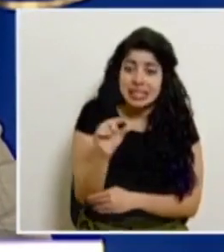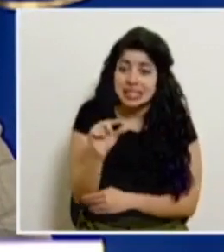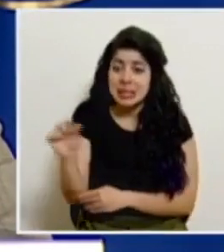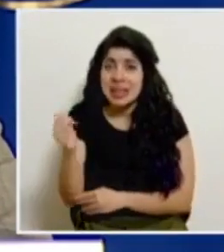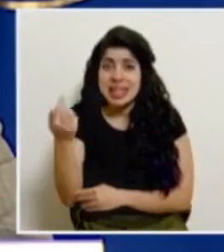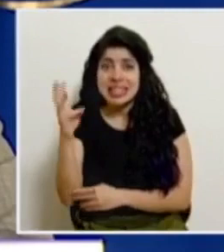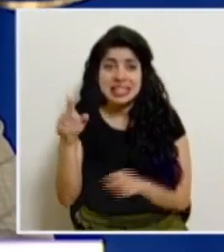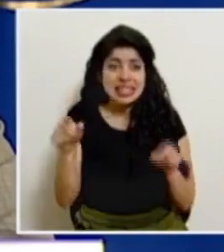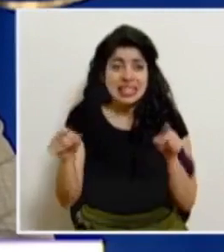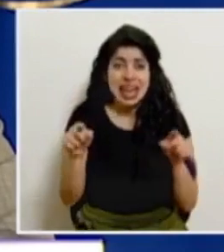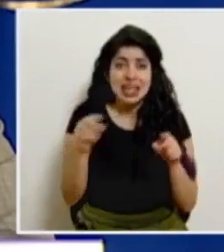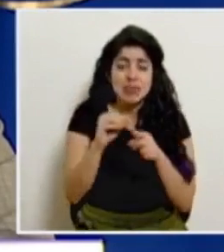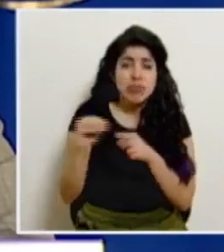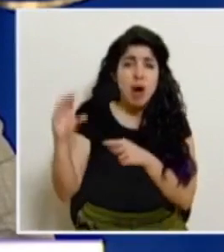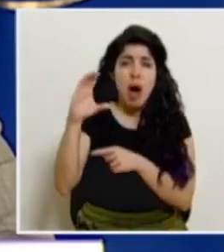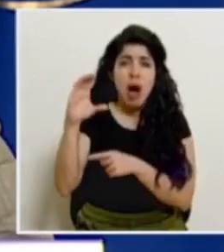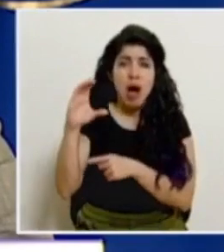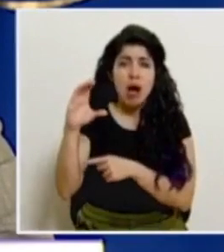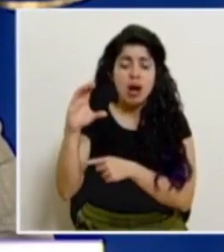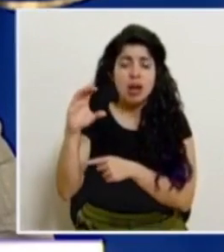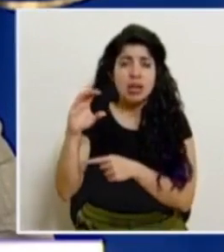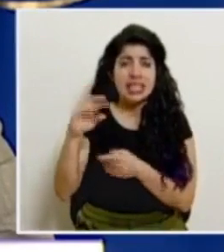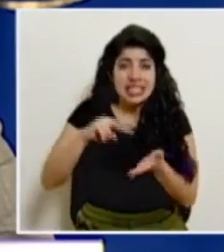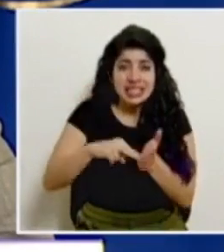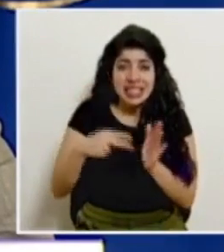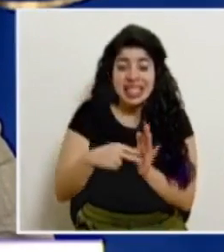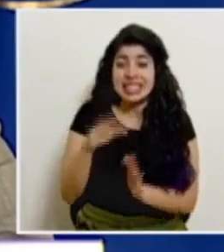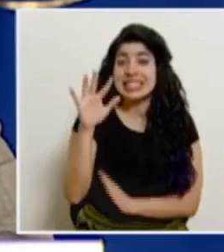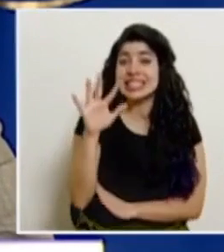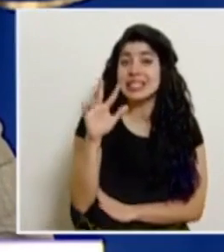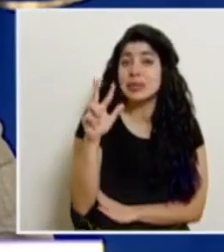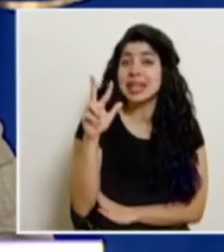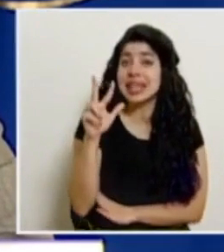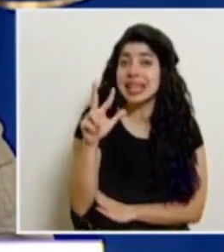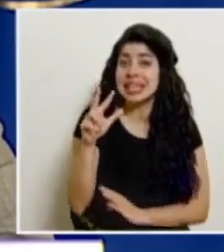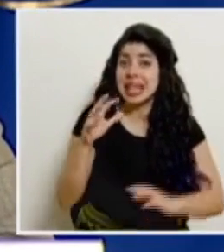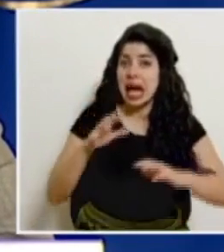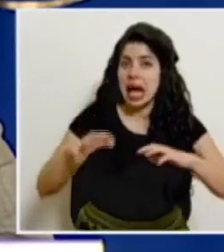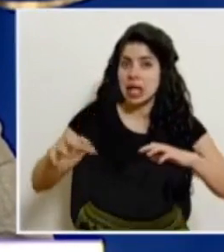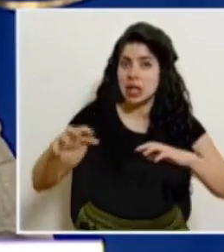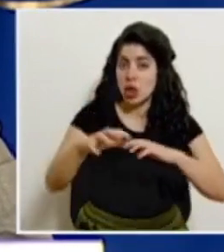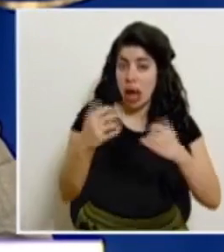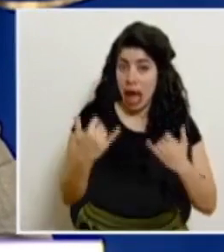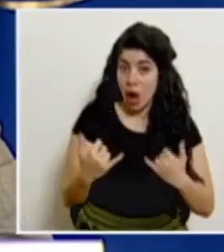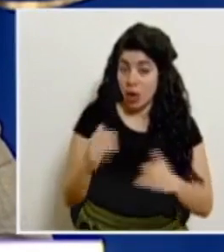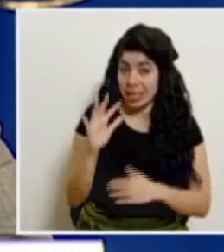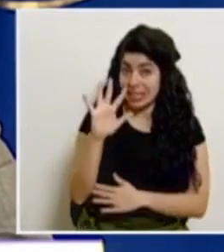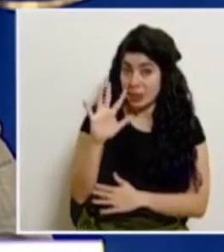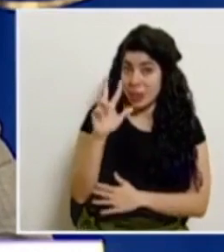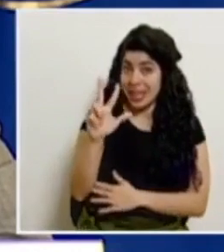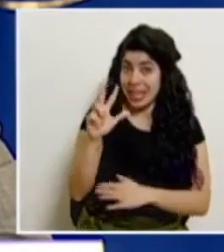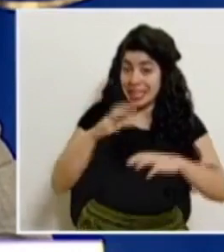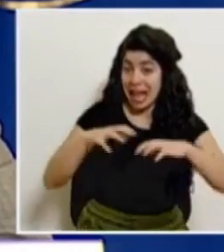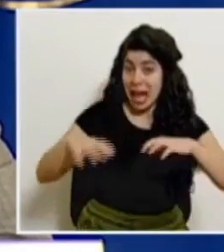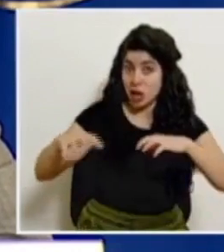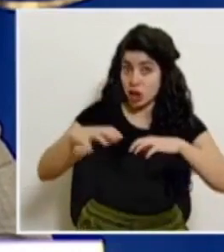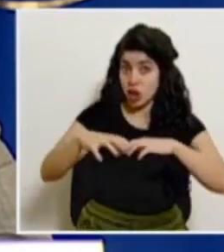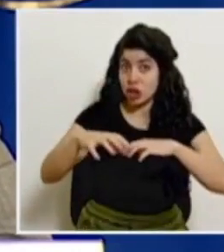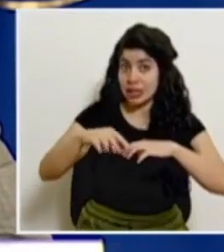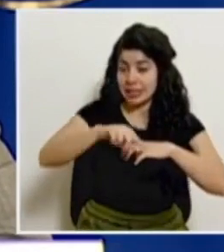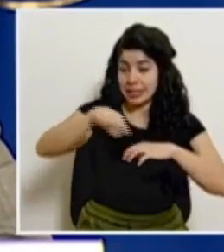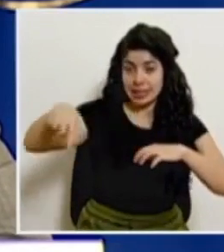16. Están pasándonos 53 cantones. Estamos teniendo, perdón, 53 cantones en total